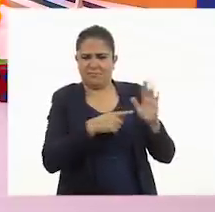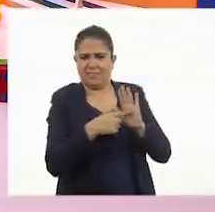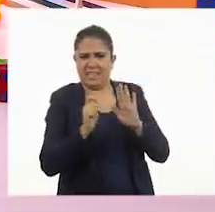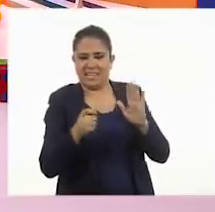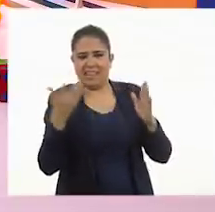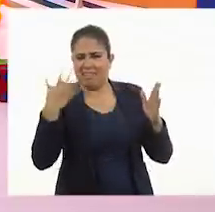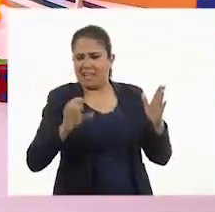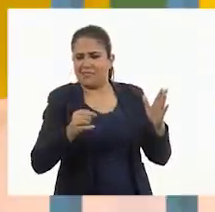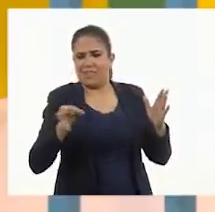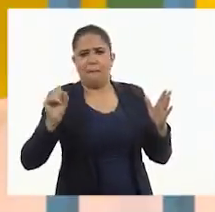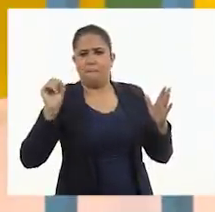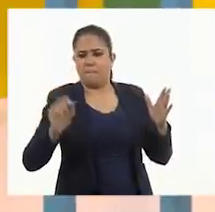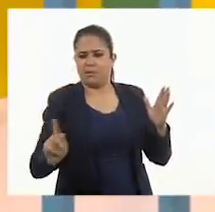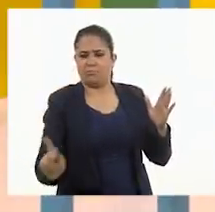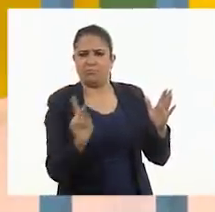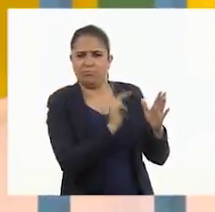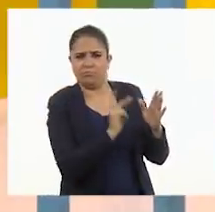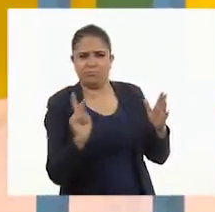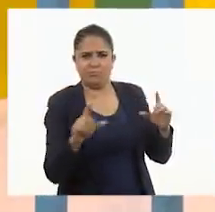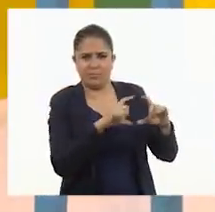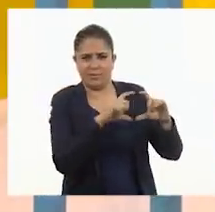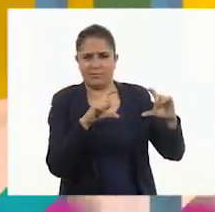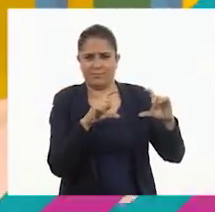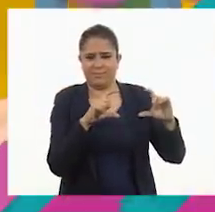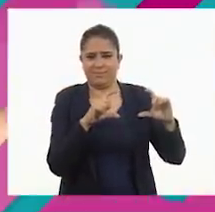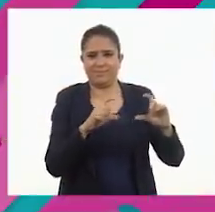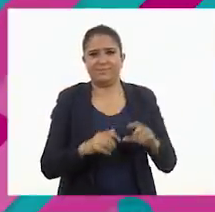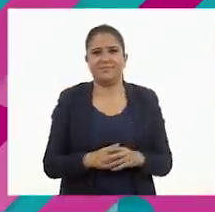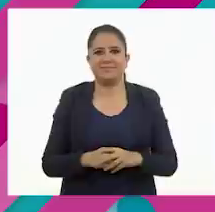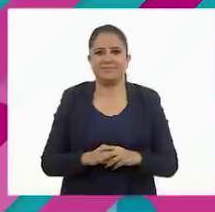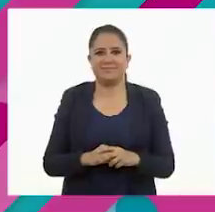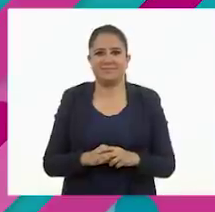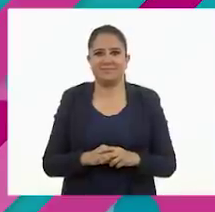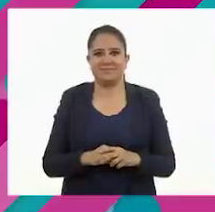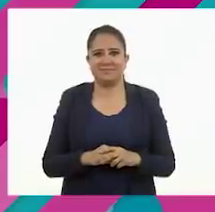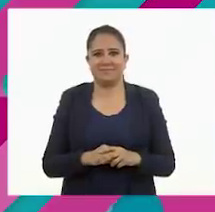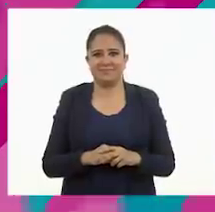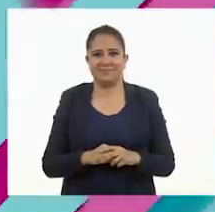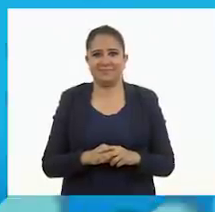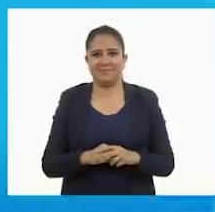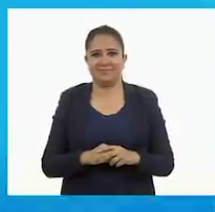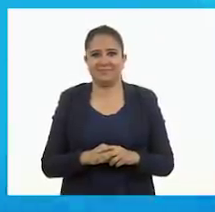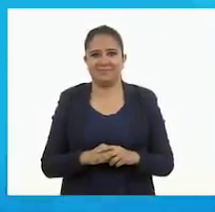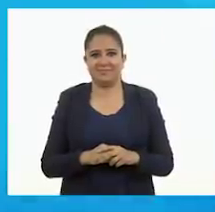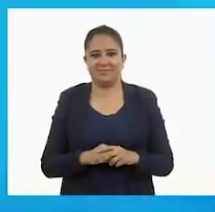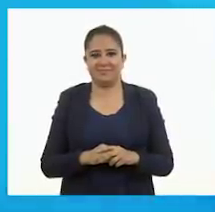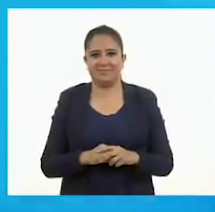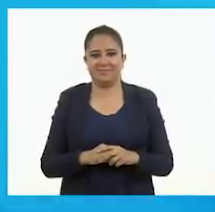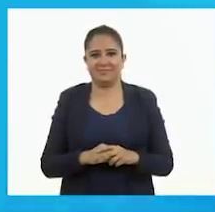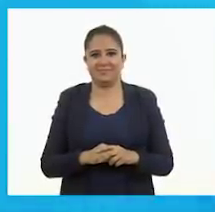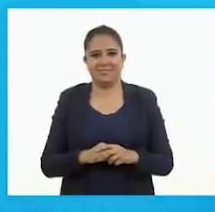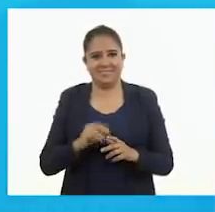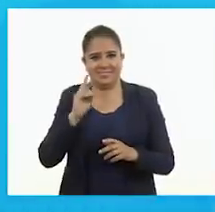fichas. Muy bien. Que representa un tablero de diez.